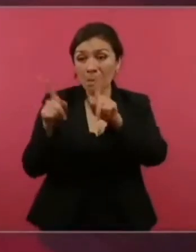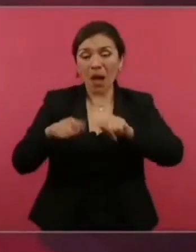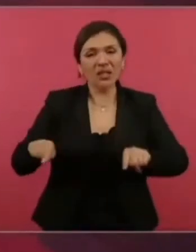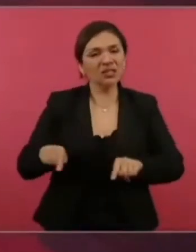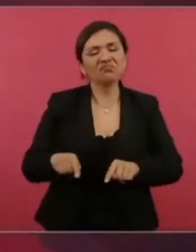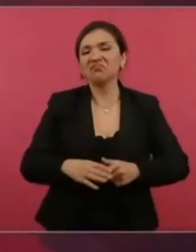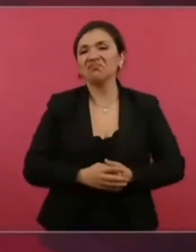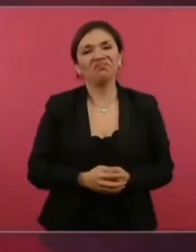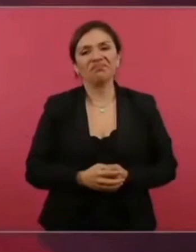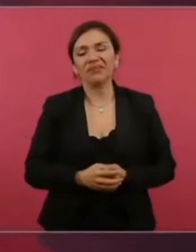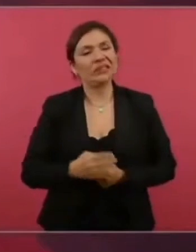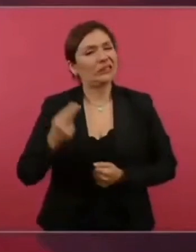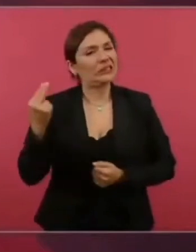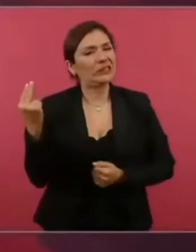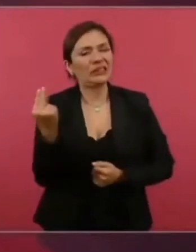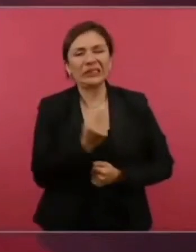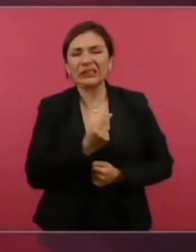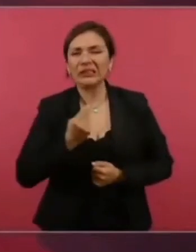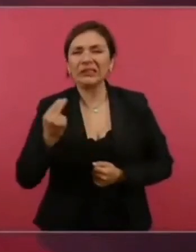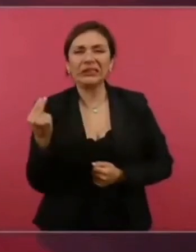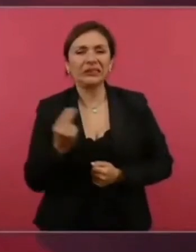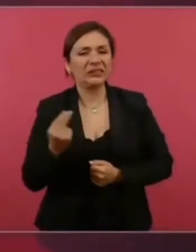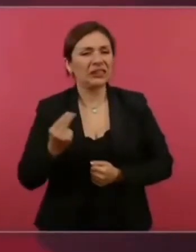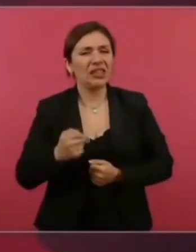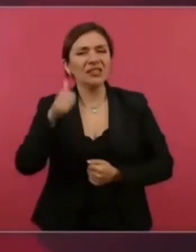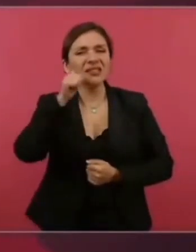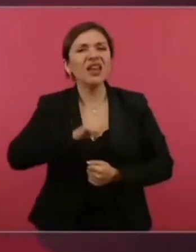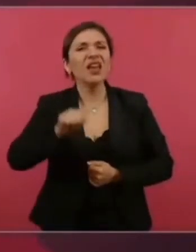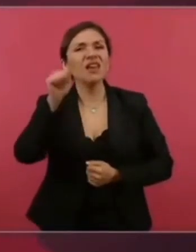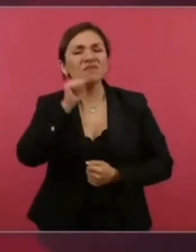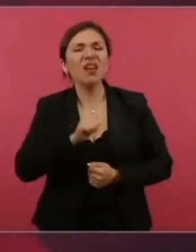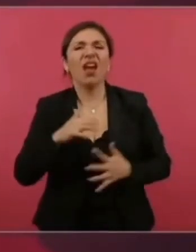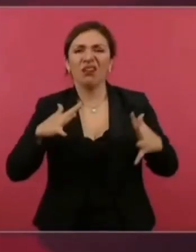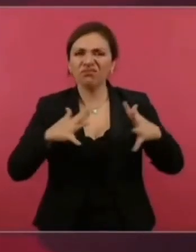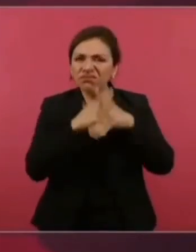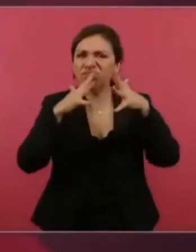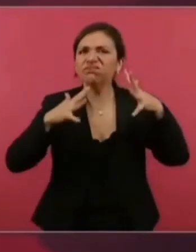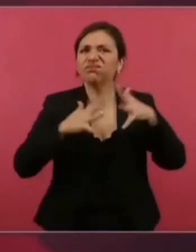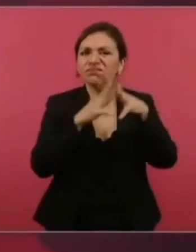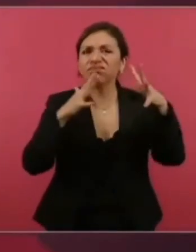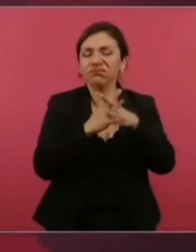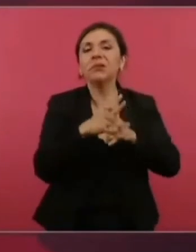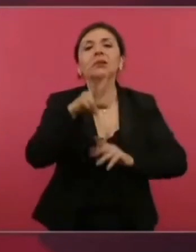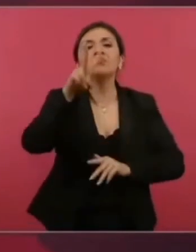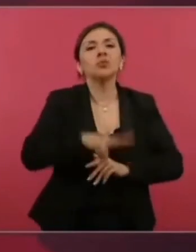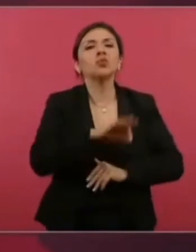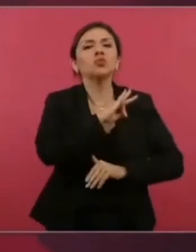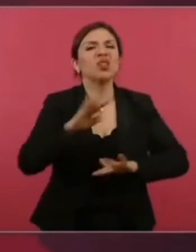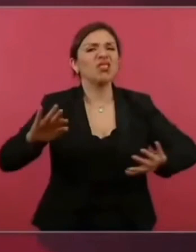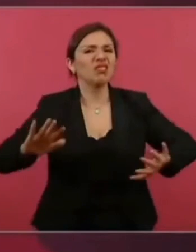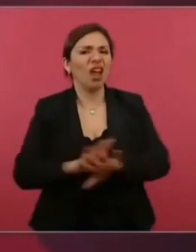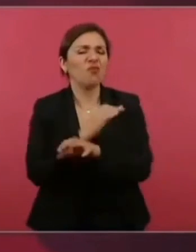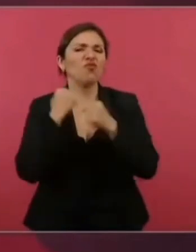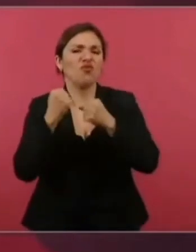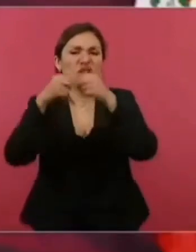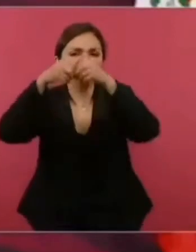que se requiere siempre la vía armada para un cambio estructural.